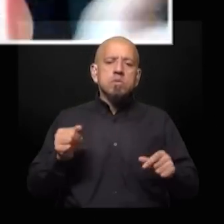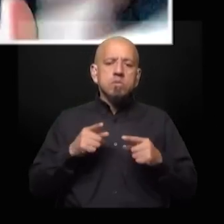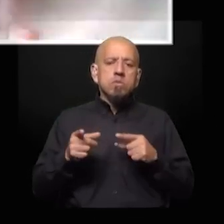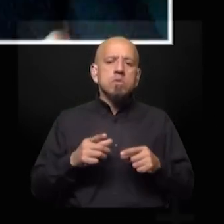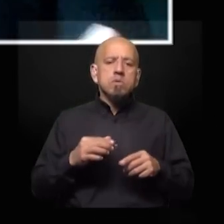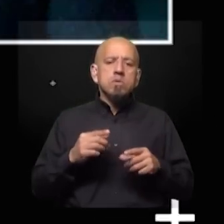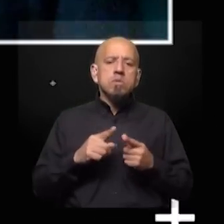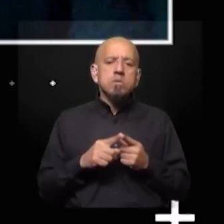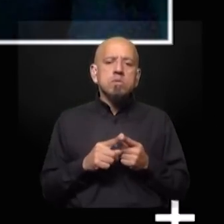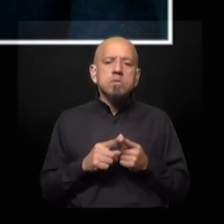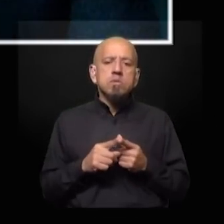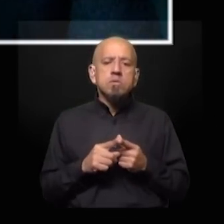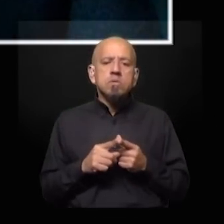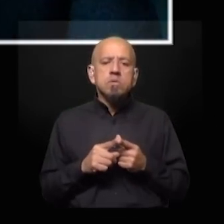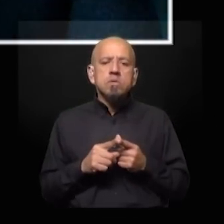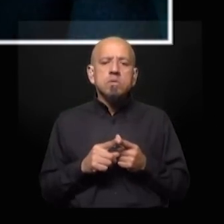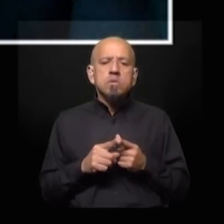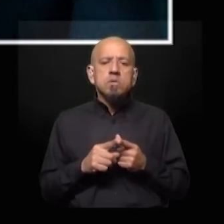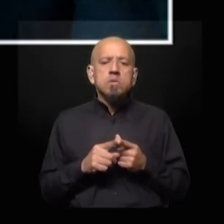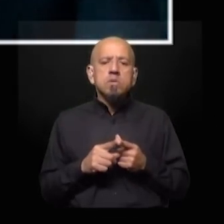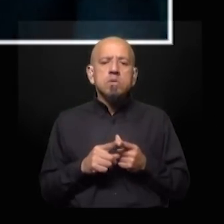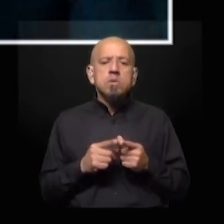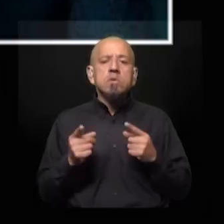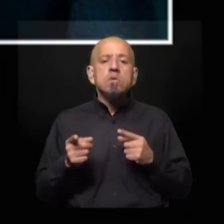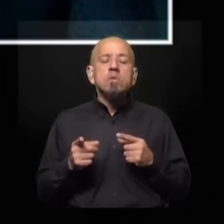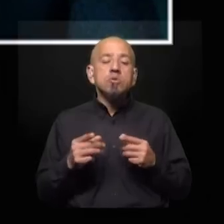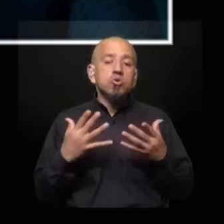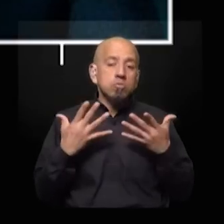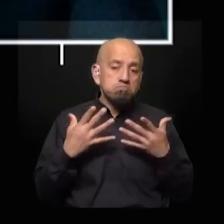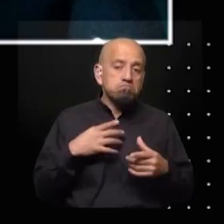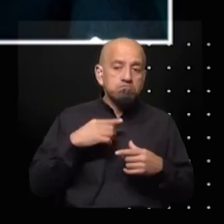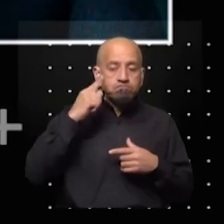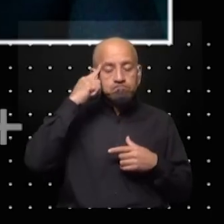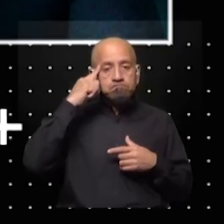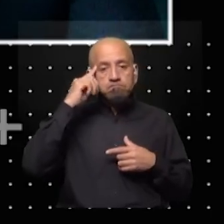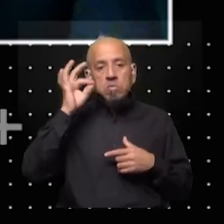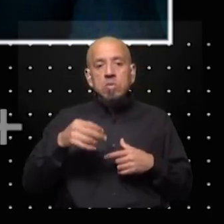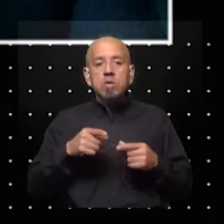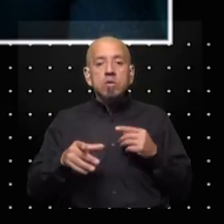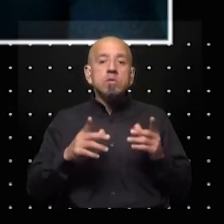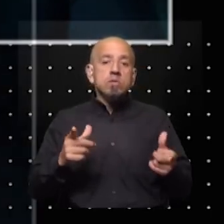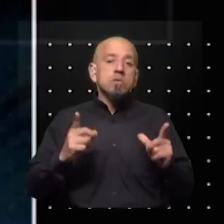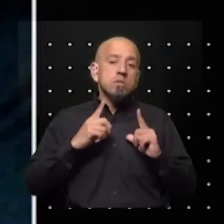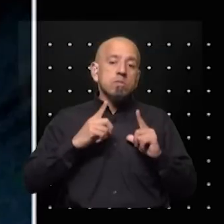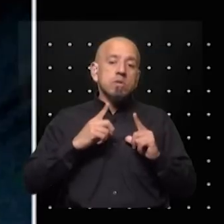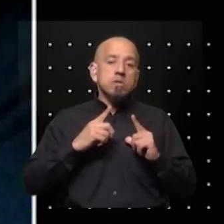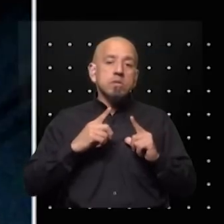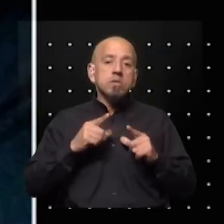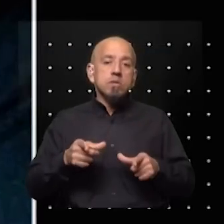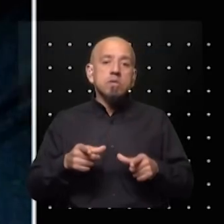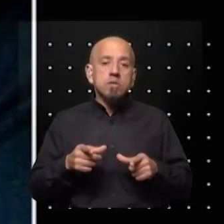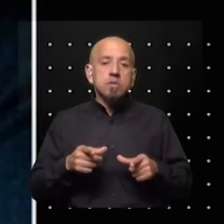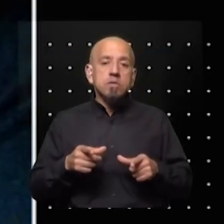algo posible? Yo creo que es muy deseable creo que una de las grandes la gran esperanza de la humanidad es que